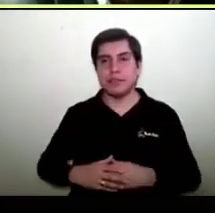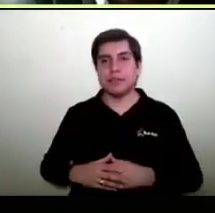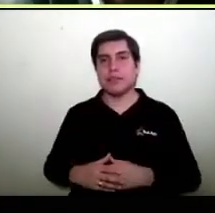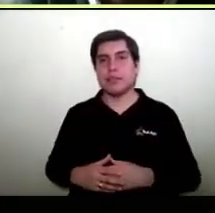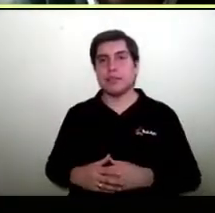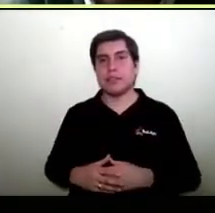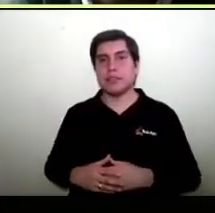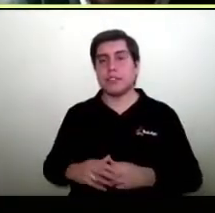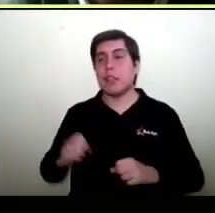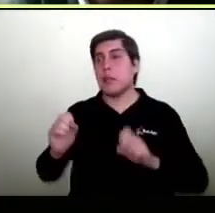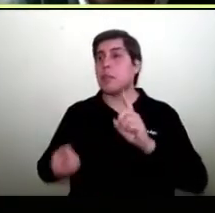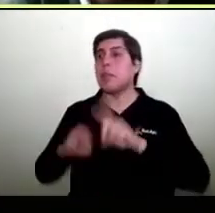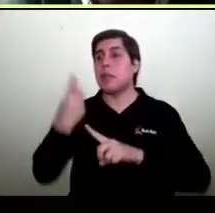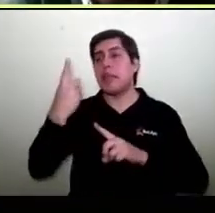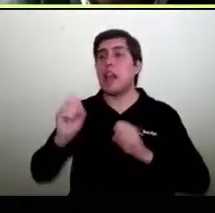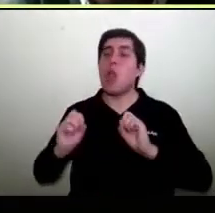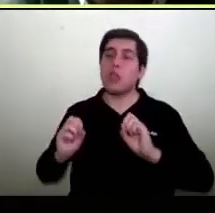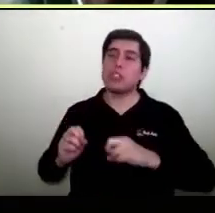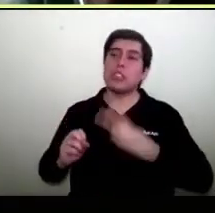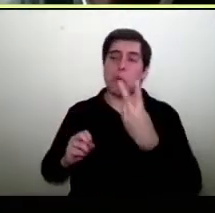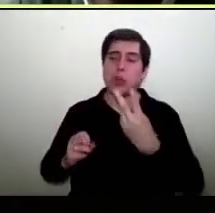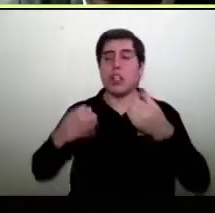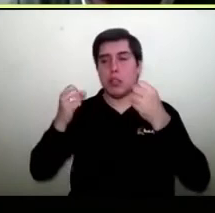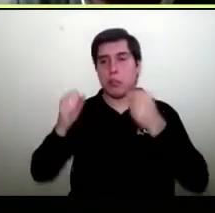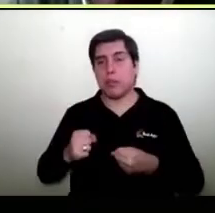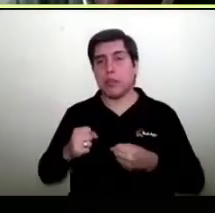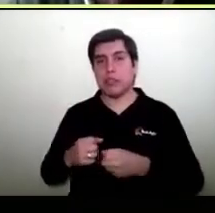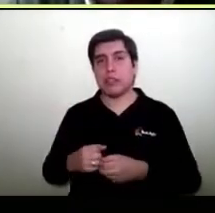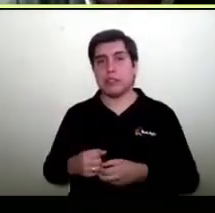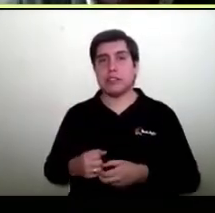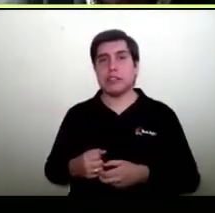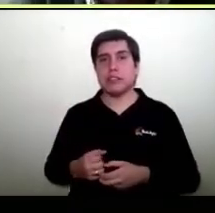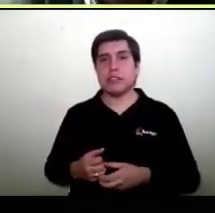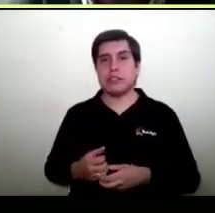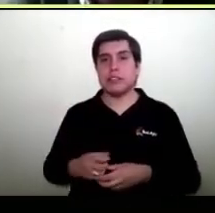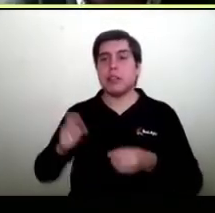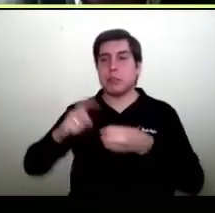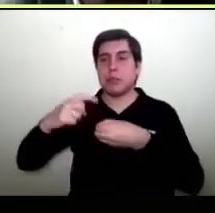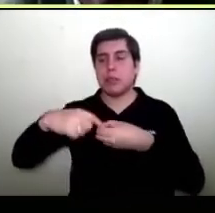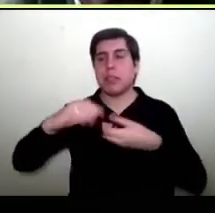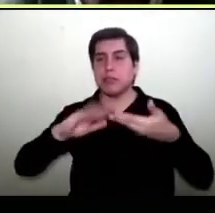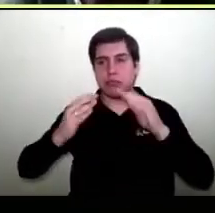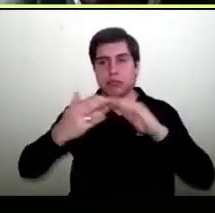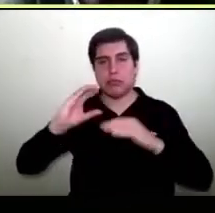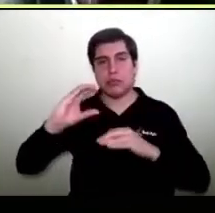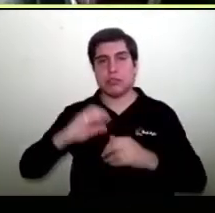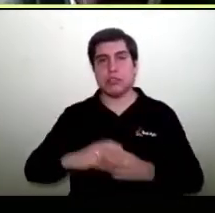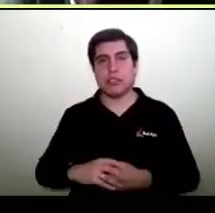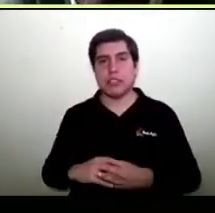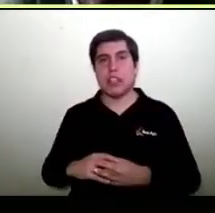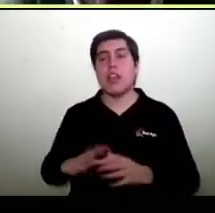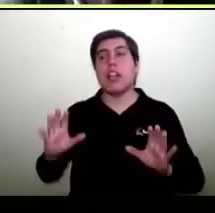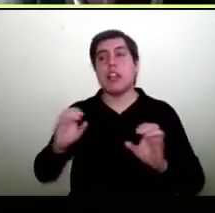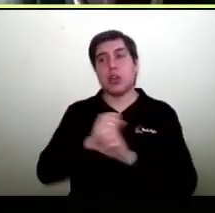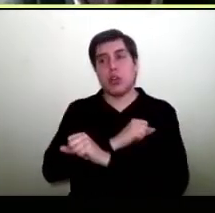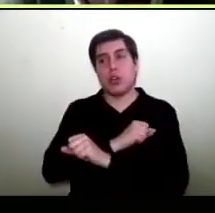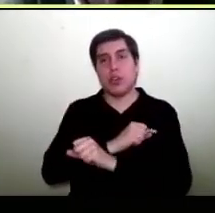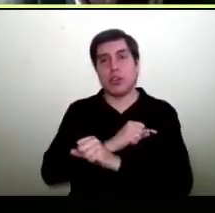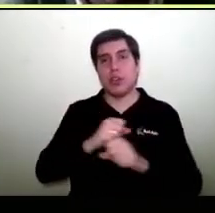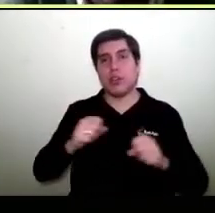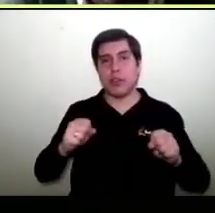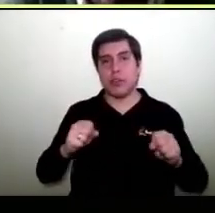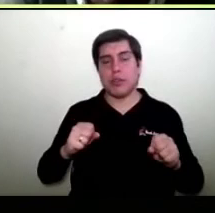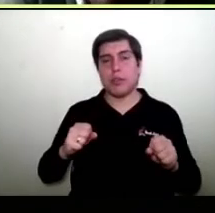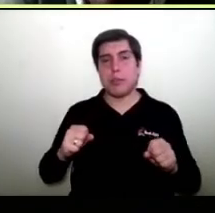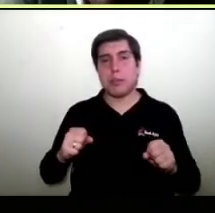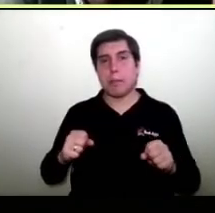en primera categoría o en segunda categoría en el servicio puesto interno puedes estar perfectamente en Comunidad C. no se pueden vender por políticas de